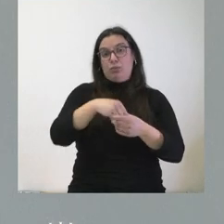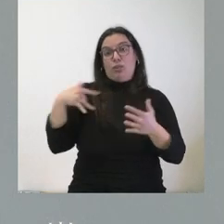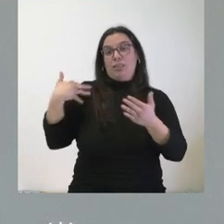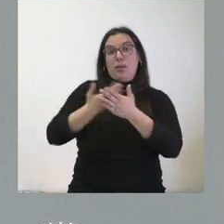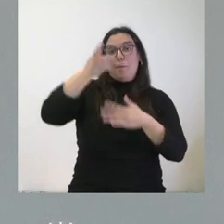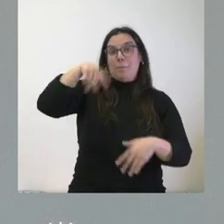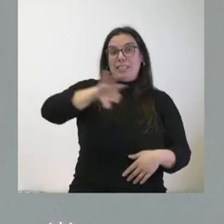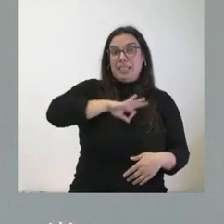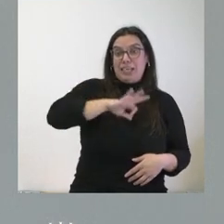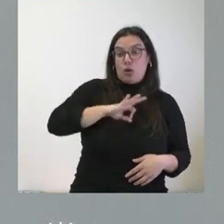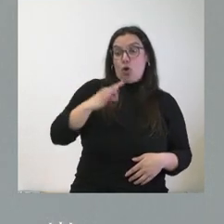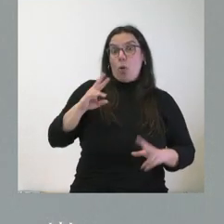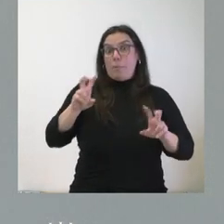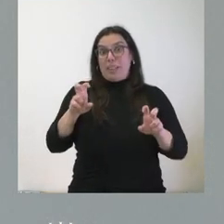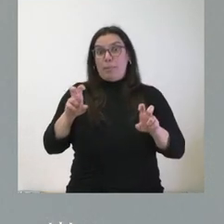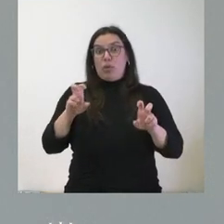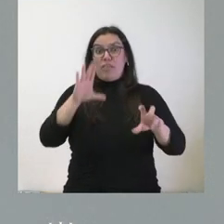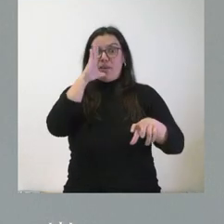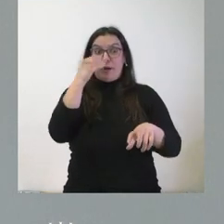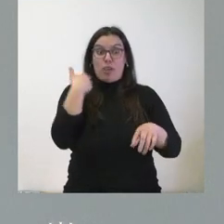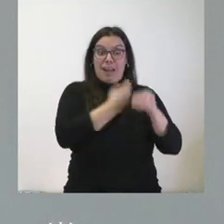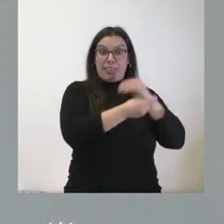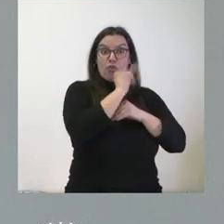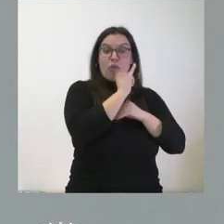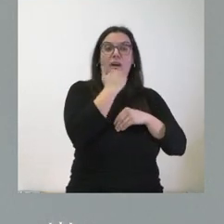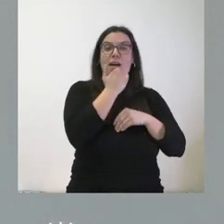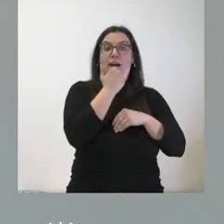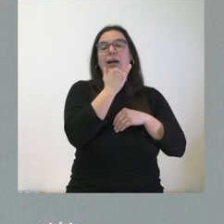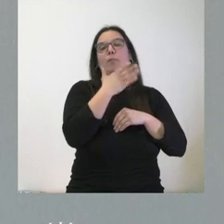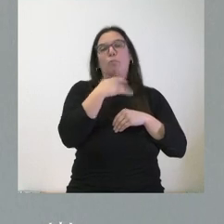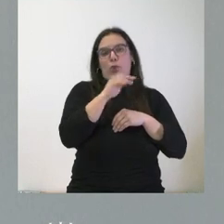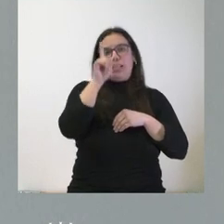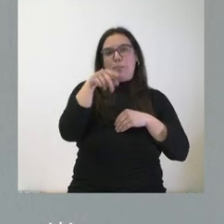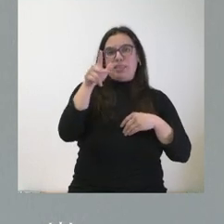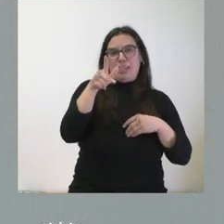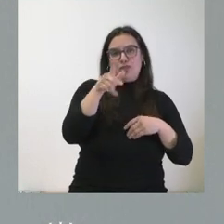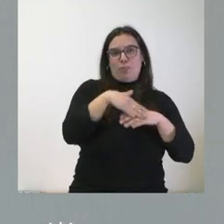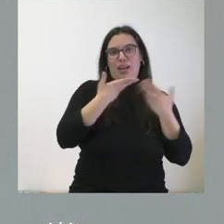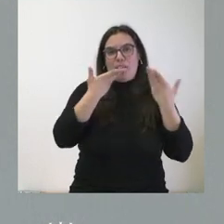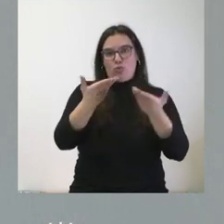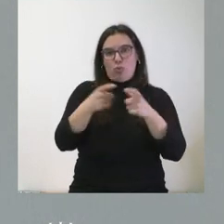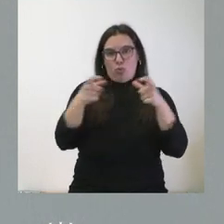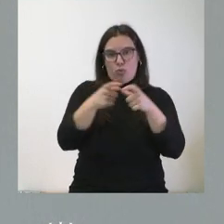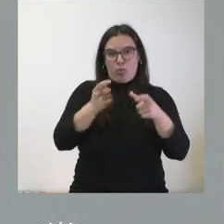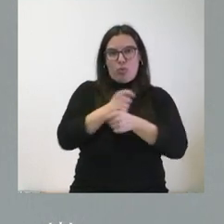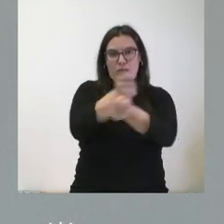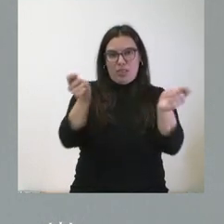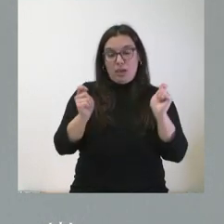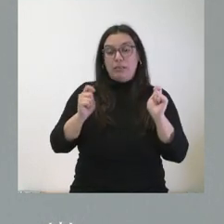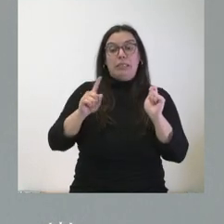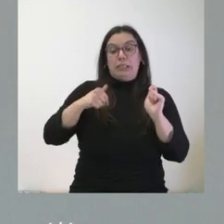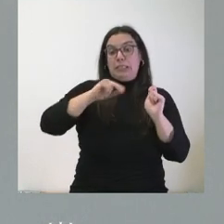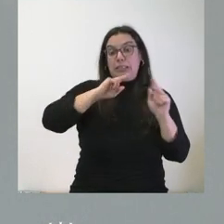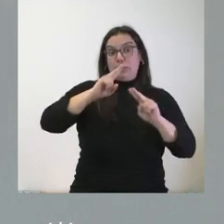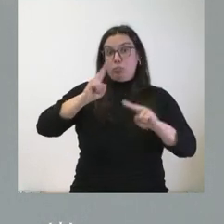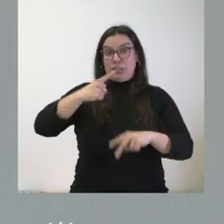el mes de enero o estos primeros días de febrero puede ya obtener la correspondiente ayuda que empezaremos a resolver ya